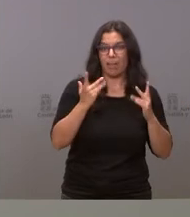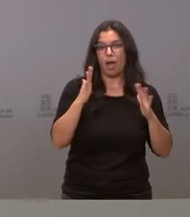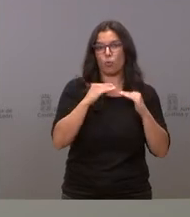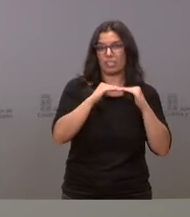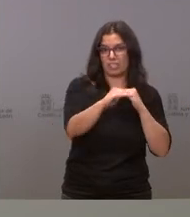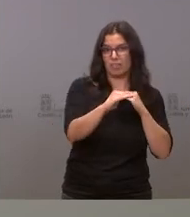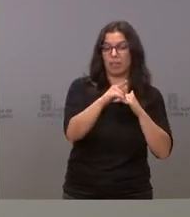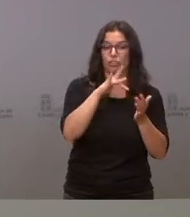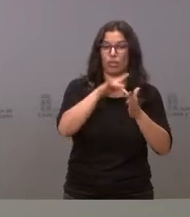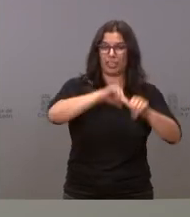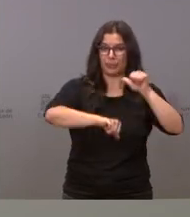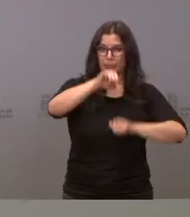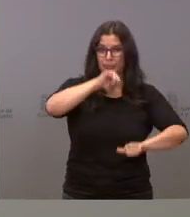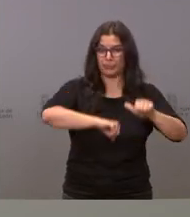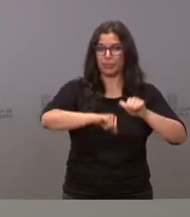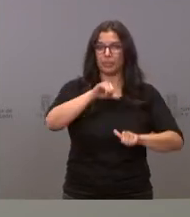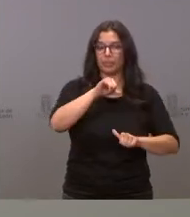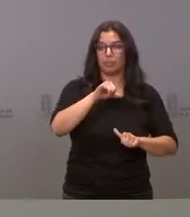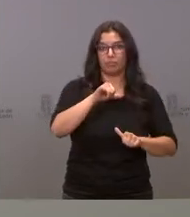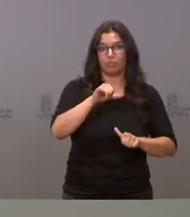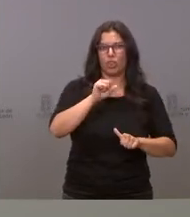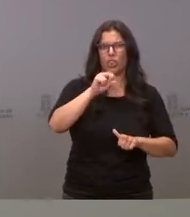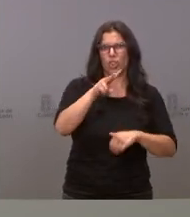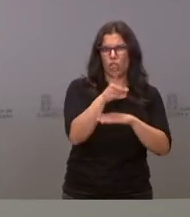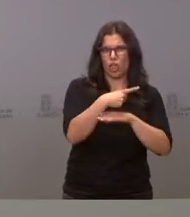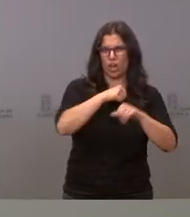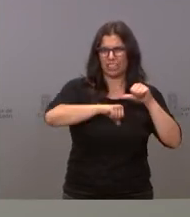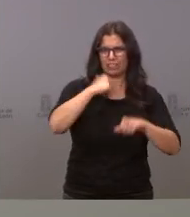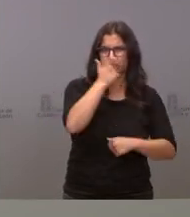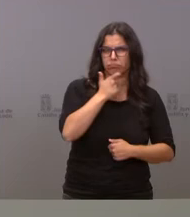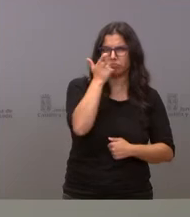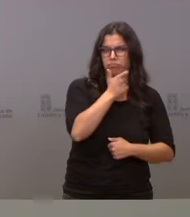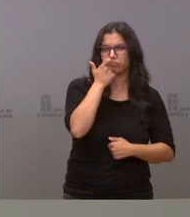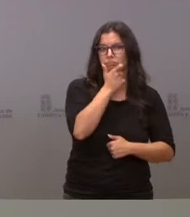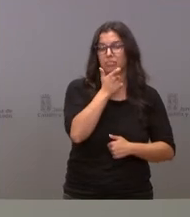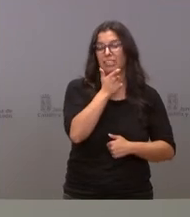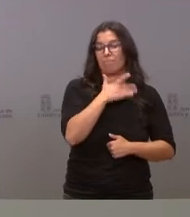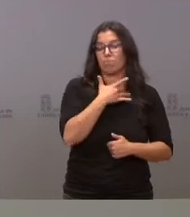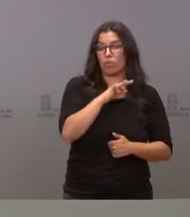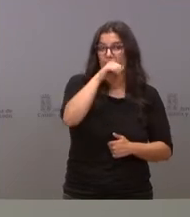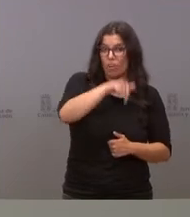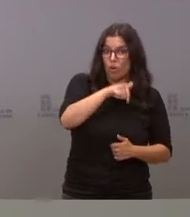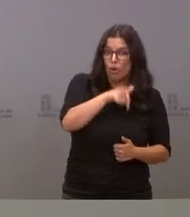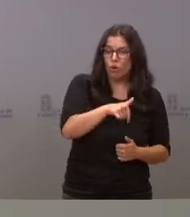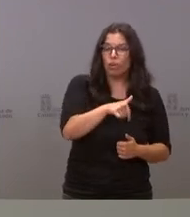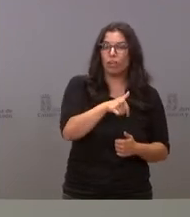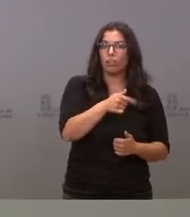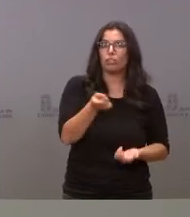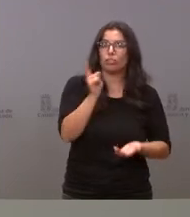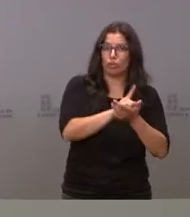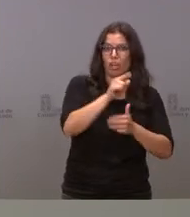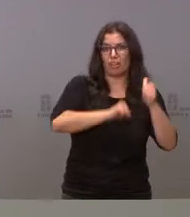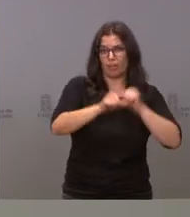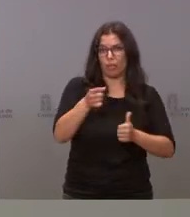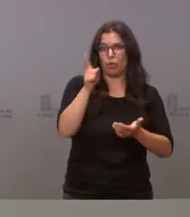sido intervenida durante prácticamente 12 horas y posiblemente hoy se vuelva a reintervenir